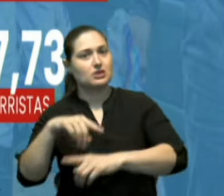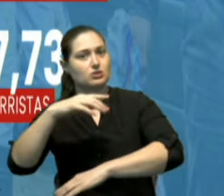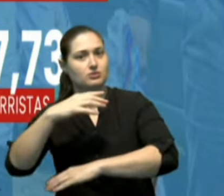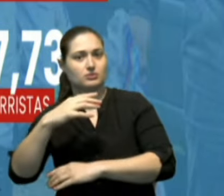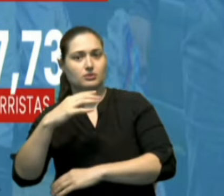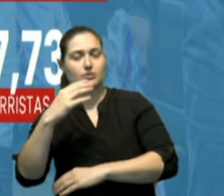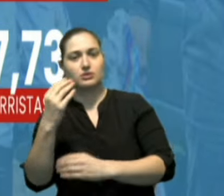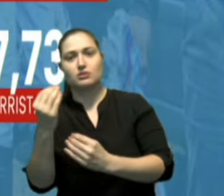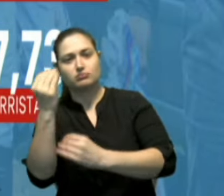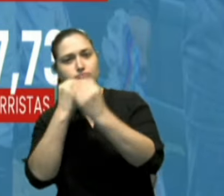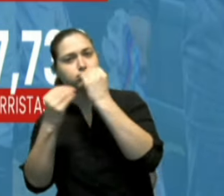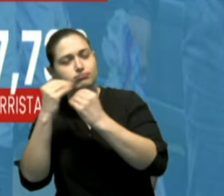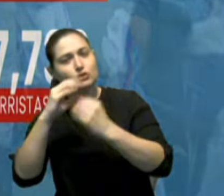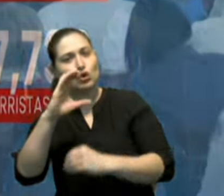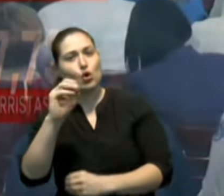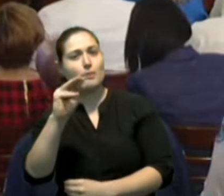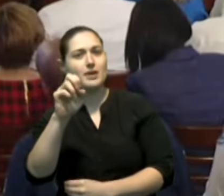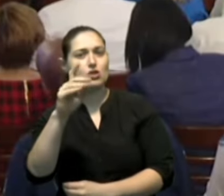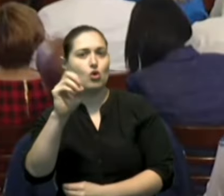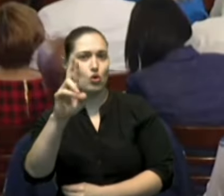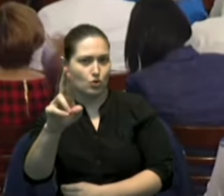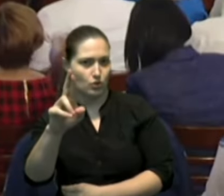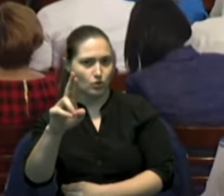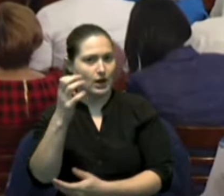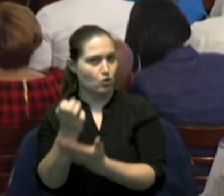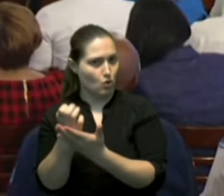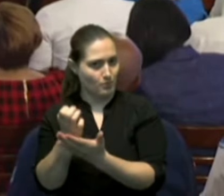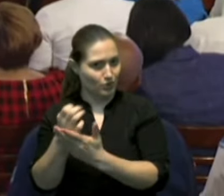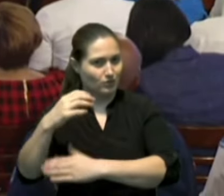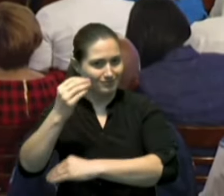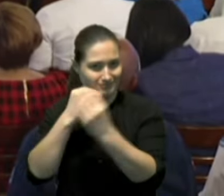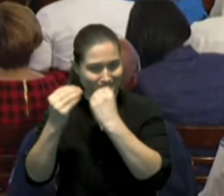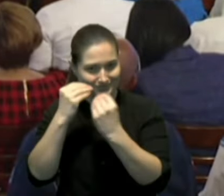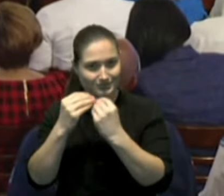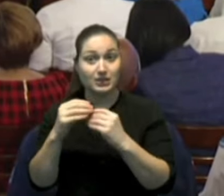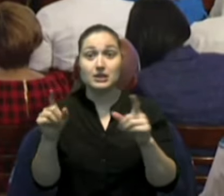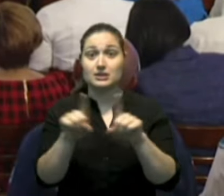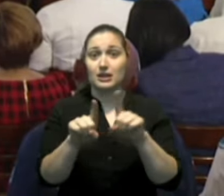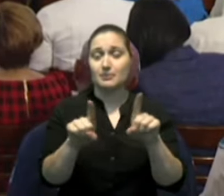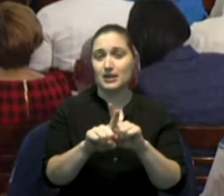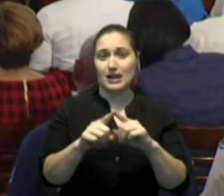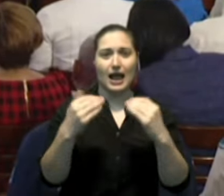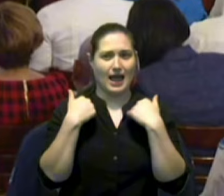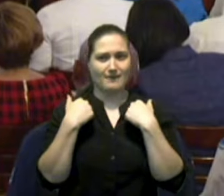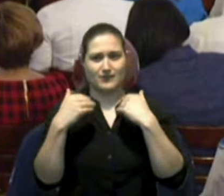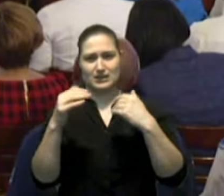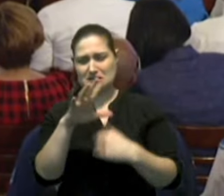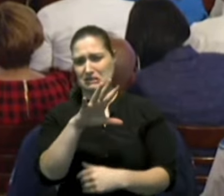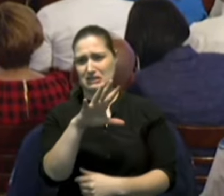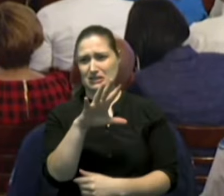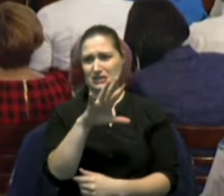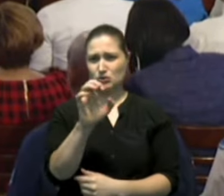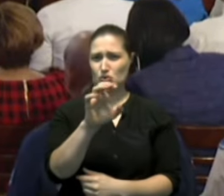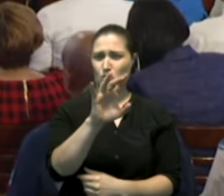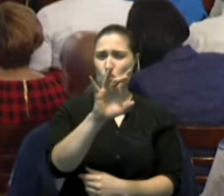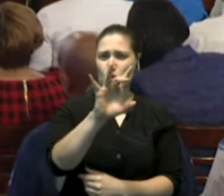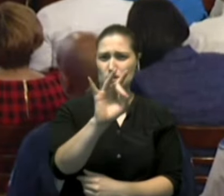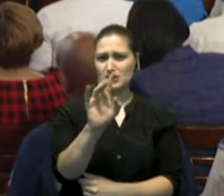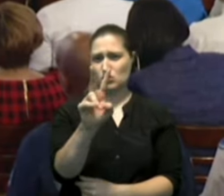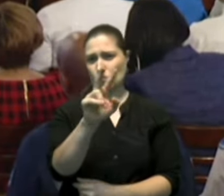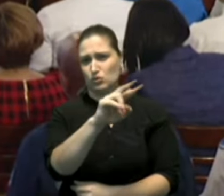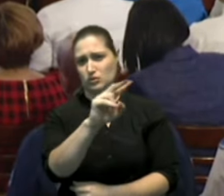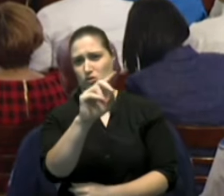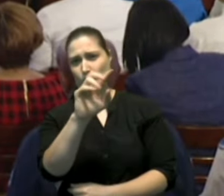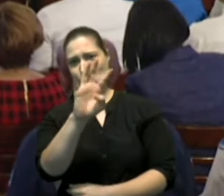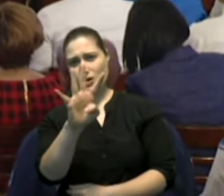económicos podemos tener aún más, 2 mil 800 refugios para abelgar unas 588 mil 249